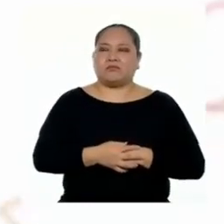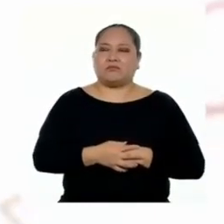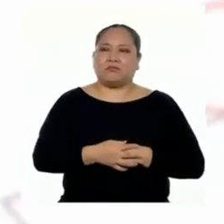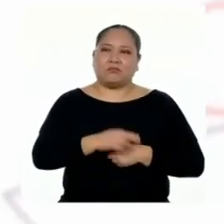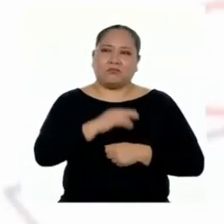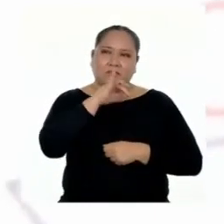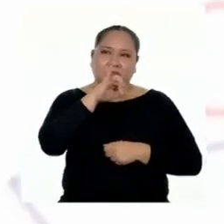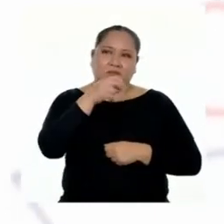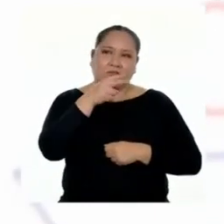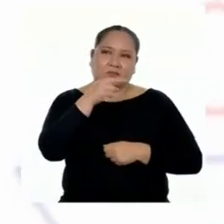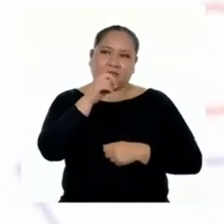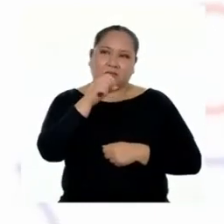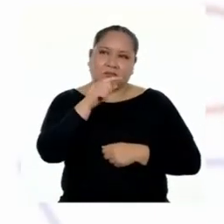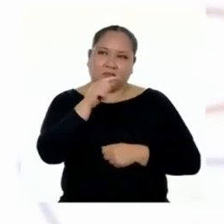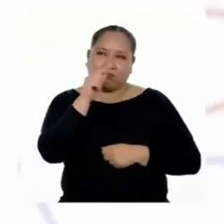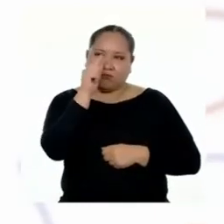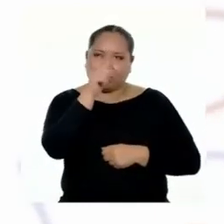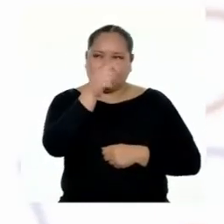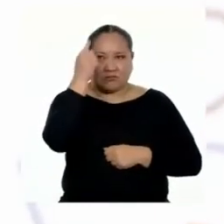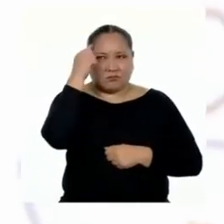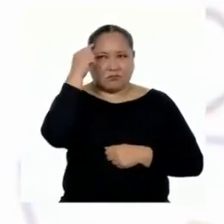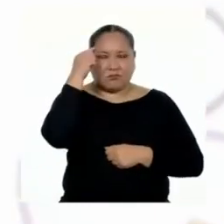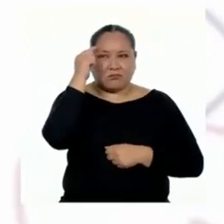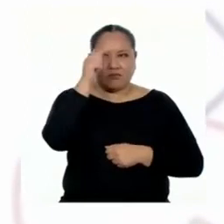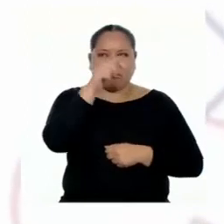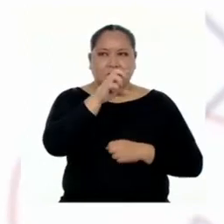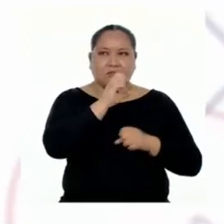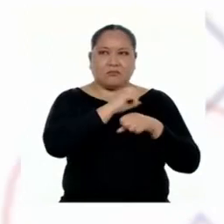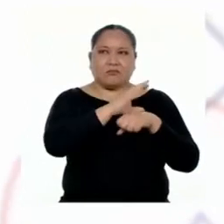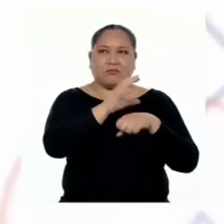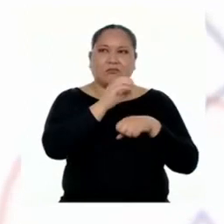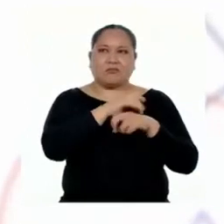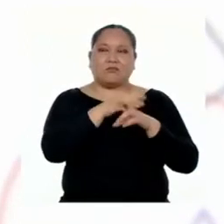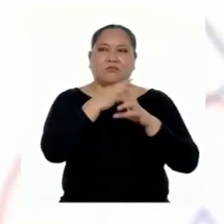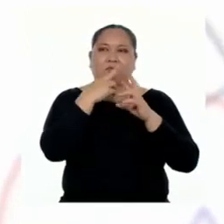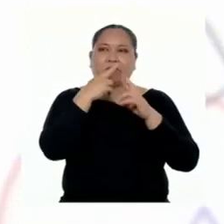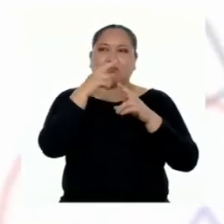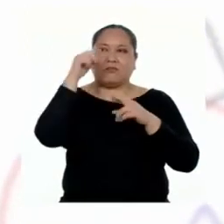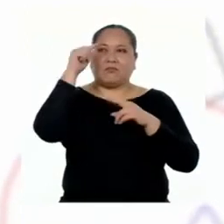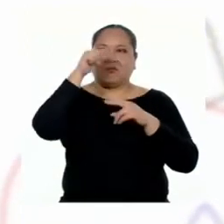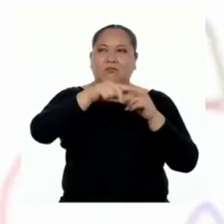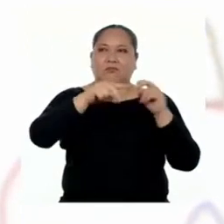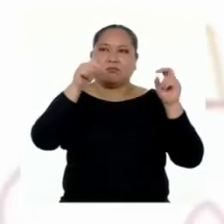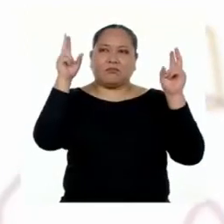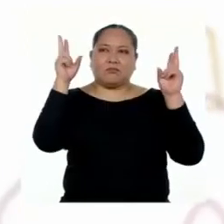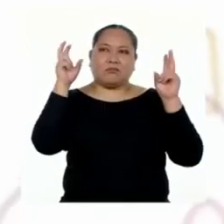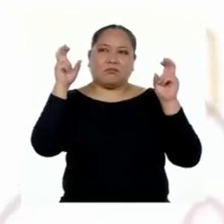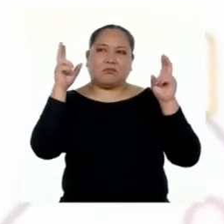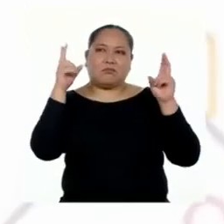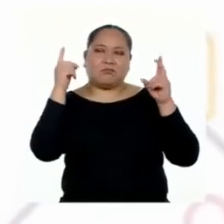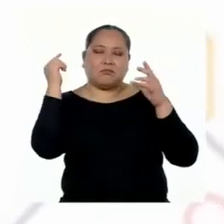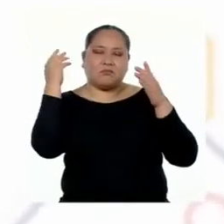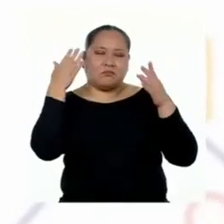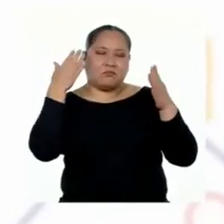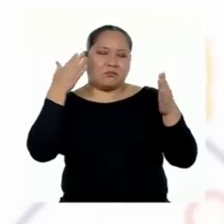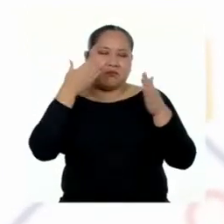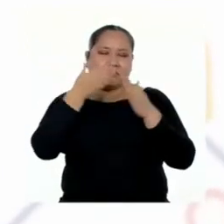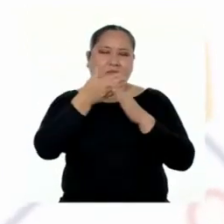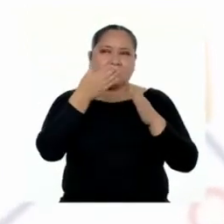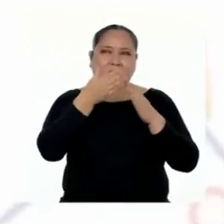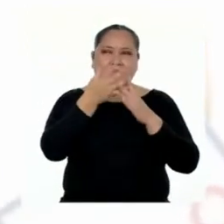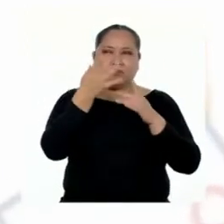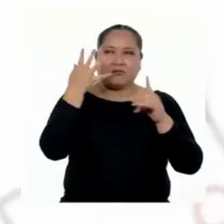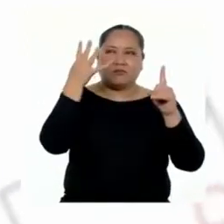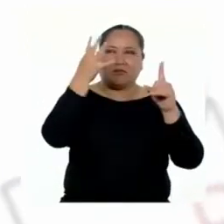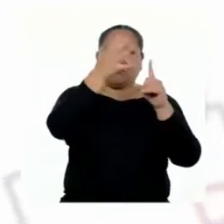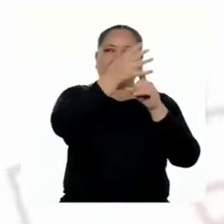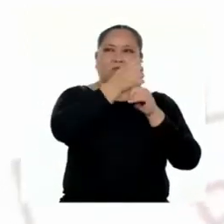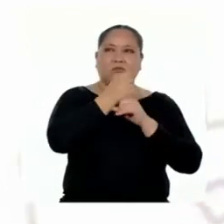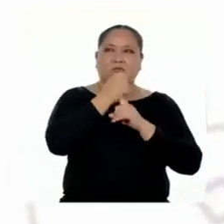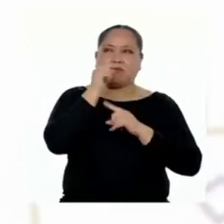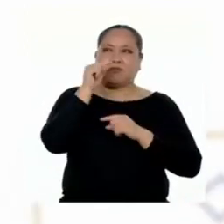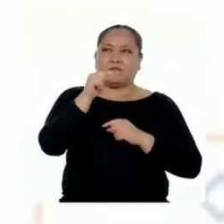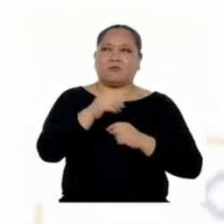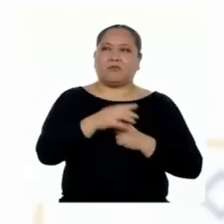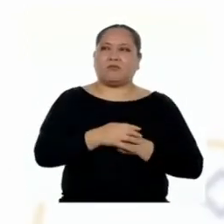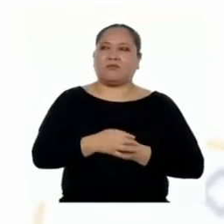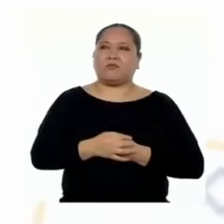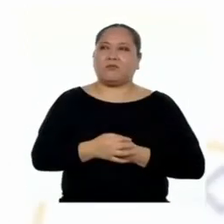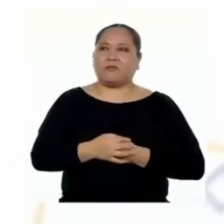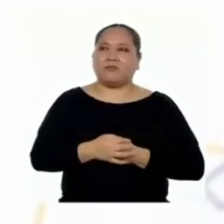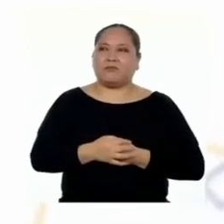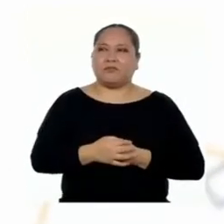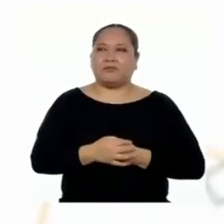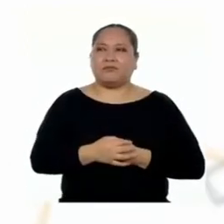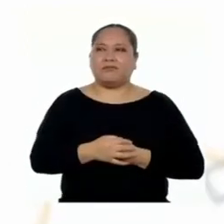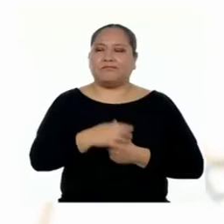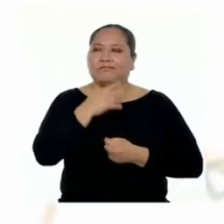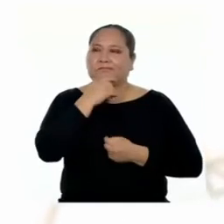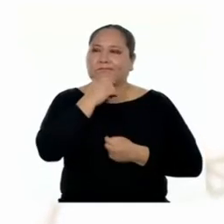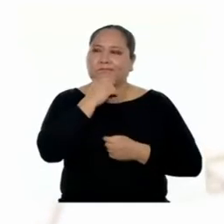Jonathan, ¿y tú crees que las recomendaciones responden al tema y al impacto que se quiere lograr en el lector? Eh,